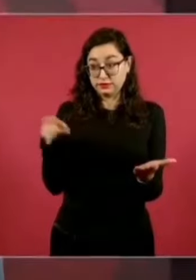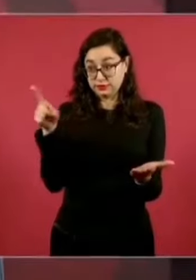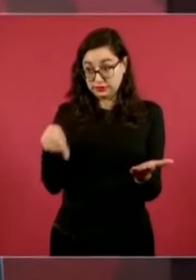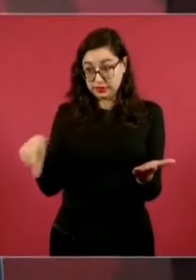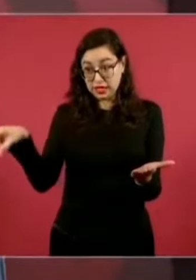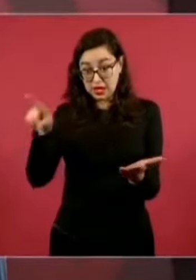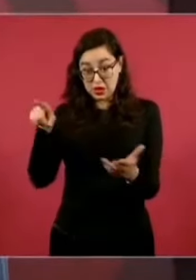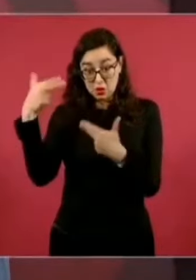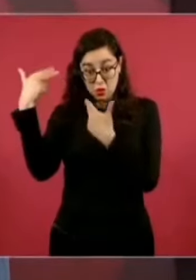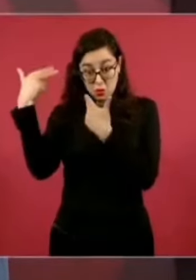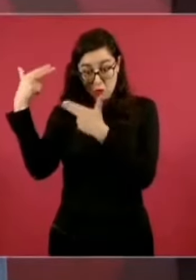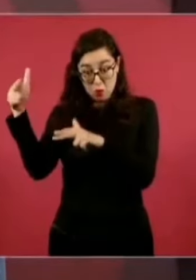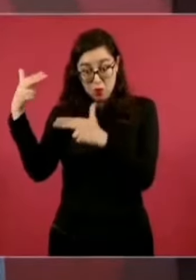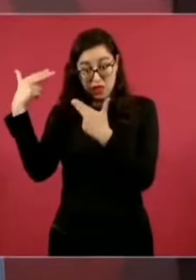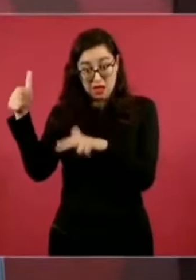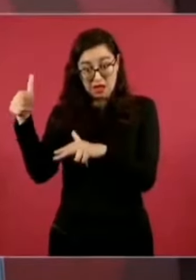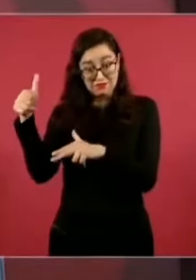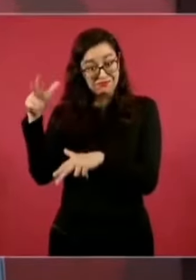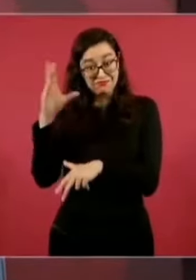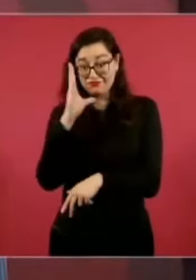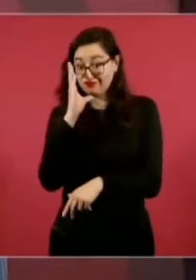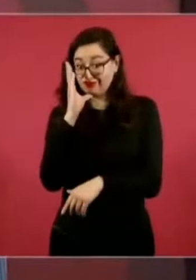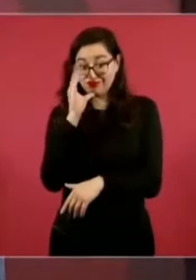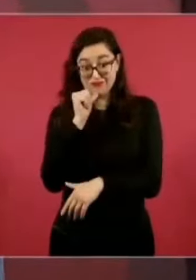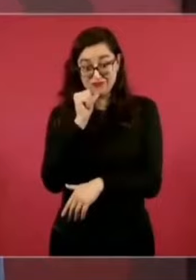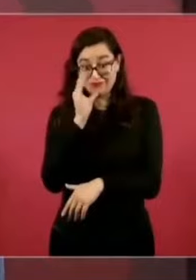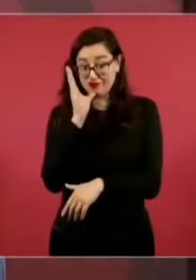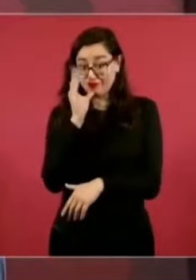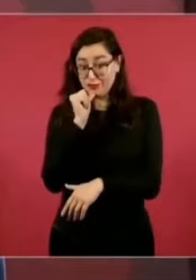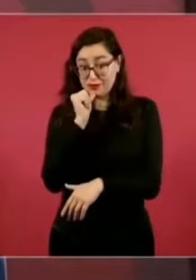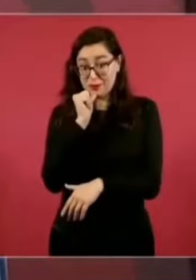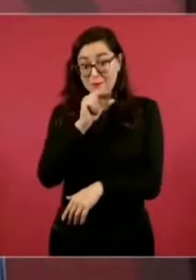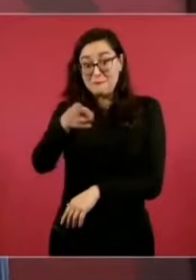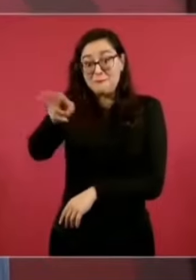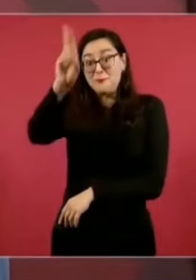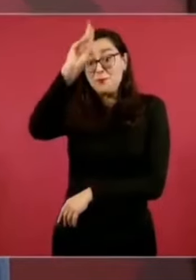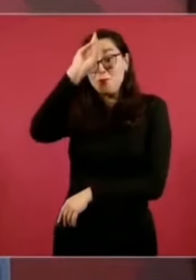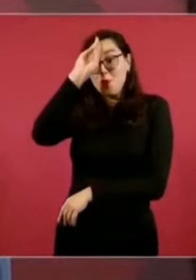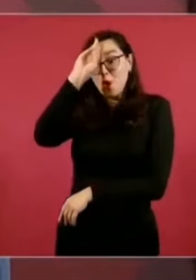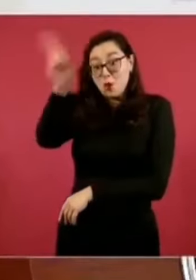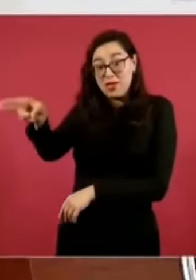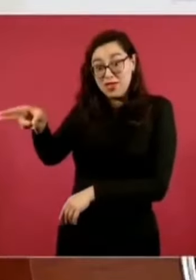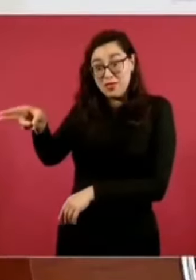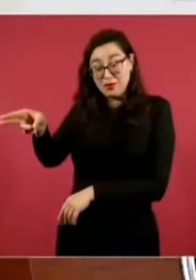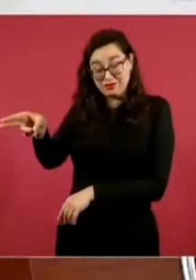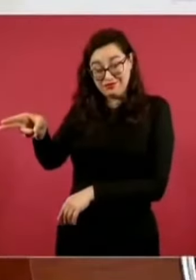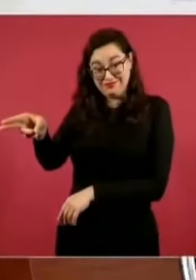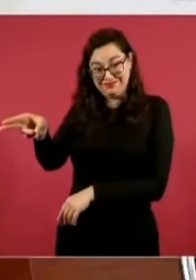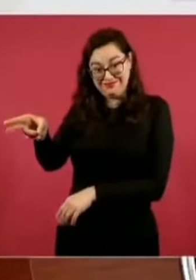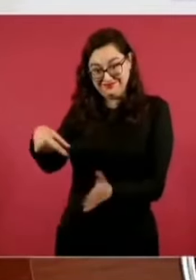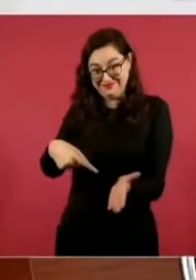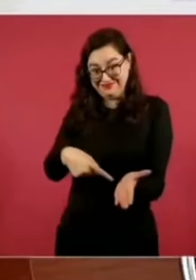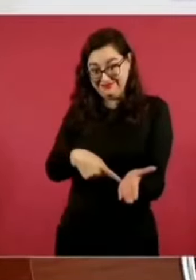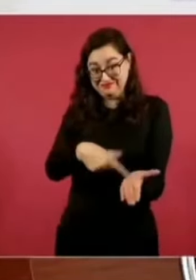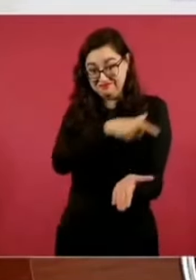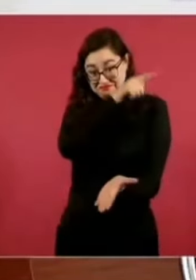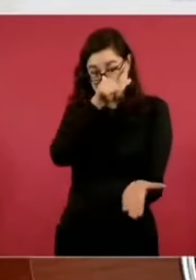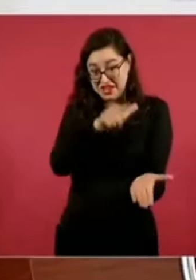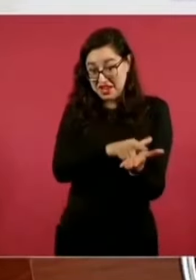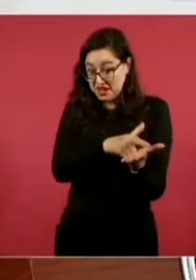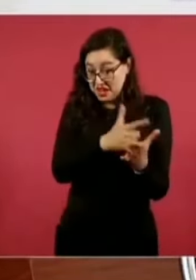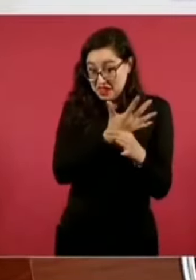lo que están haciendo o lo que van a hacer.